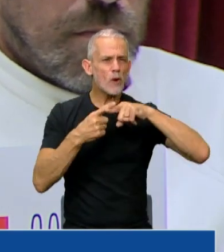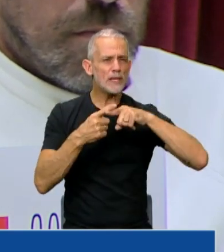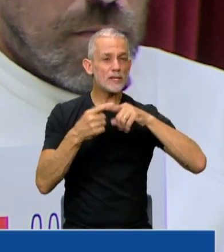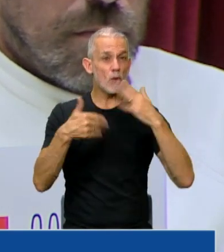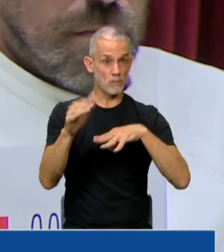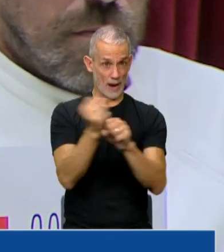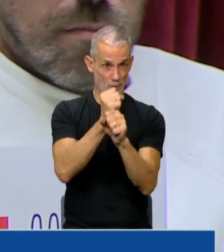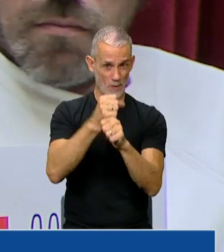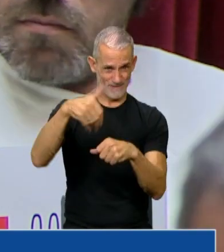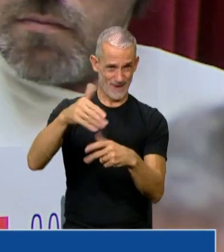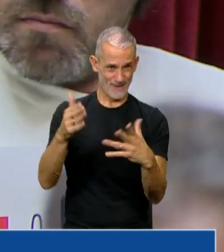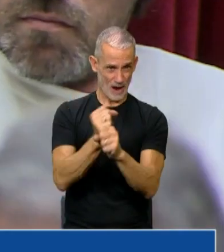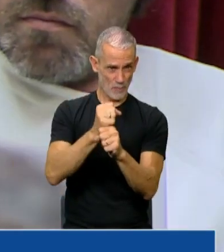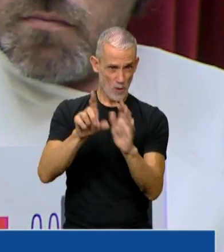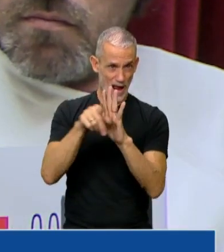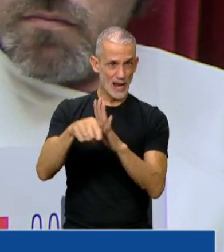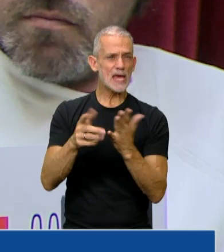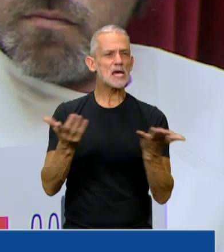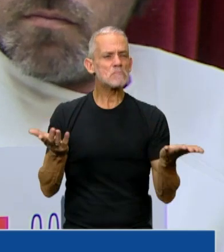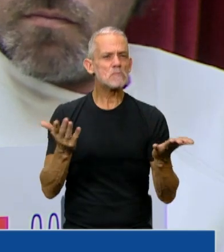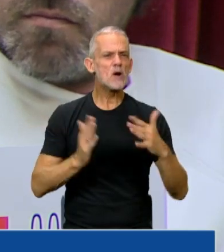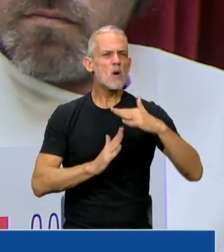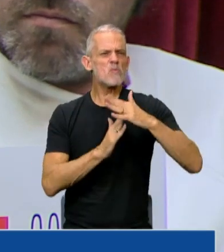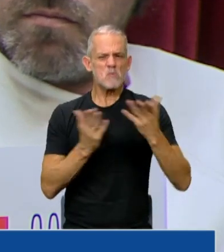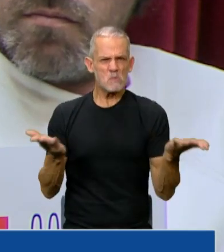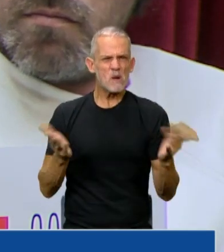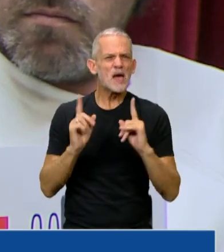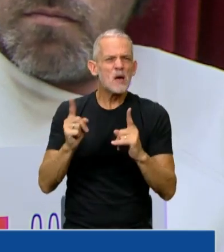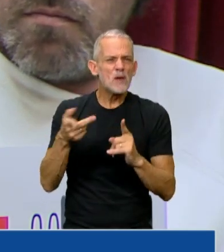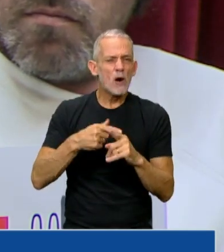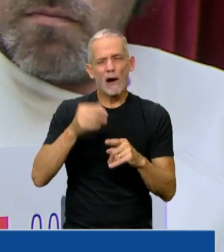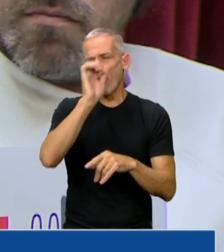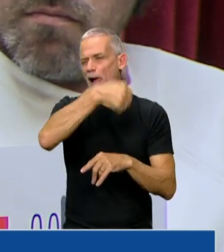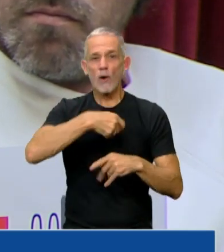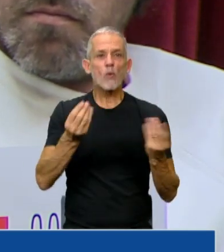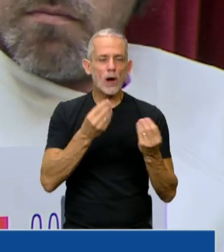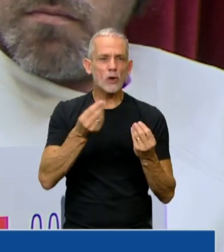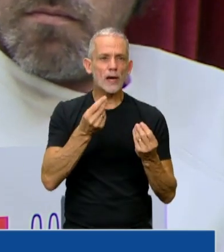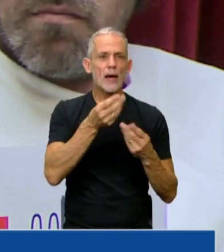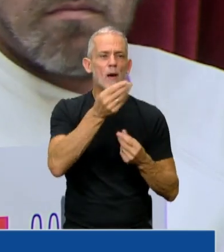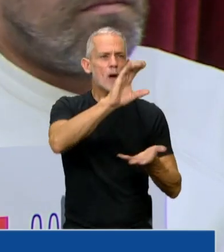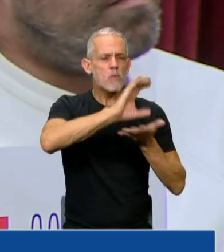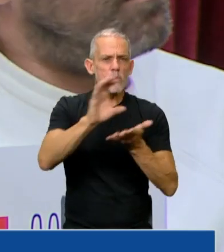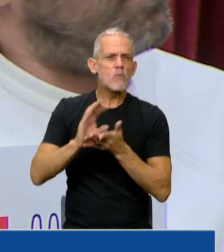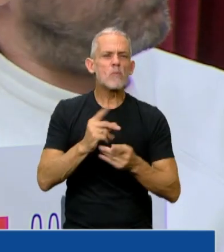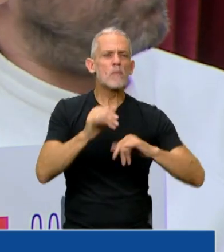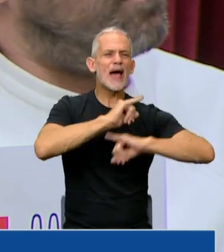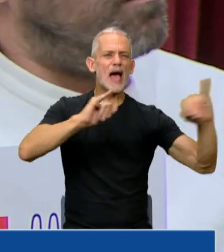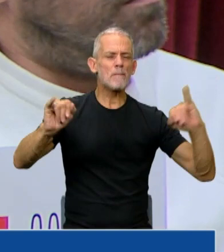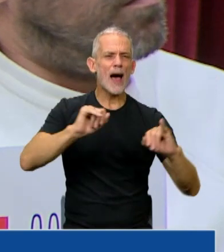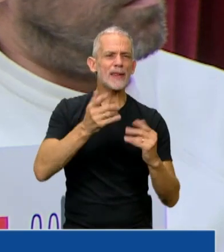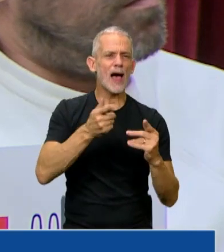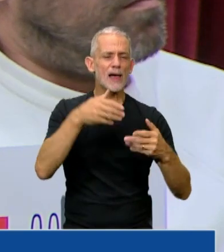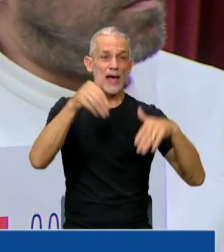que van a aprobar esta ley no tienen ninguna autoridad, porque son los mismos que se hacen los distraídos cuando viene el financiamiento de las campañas electorales